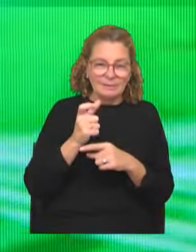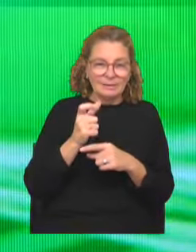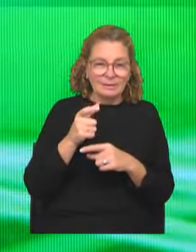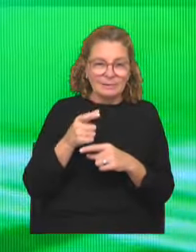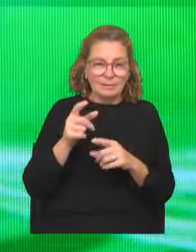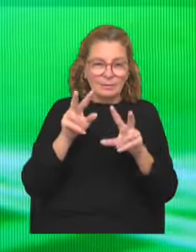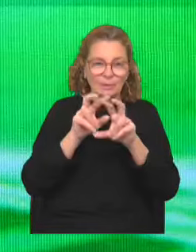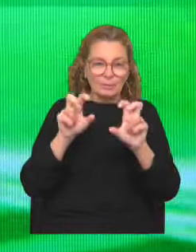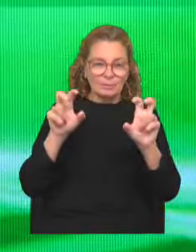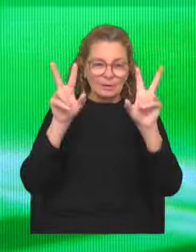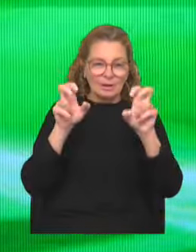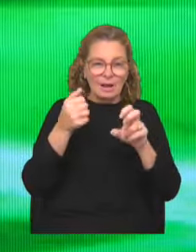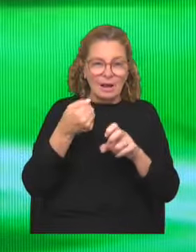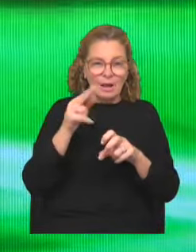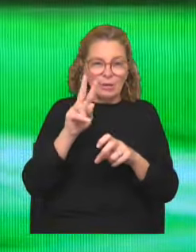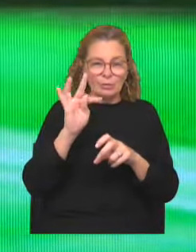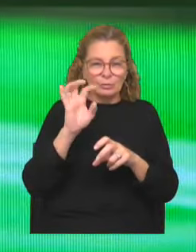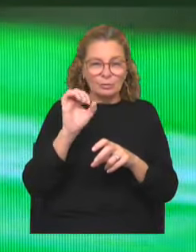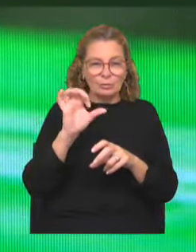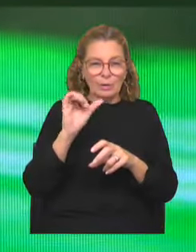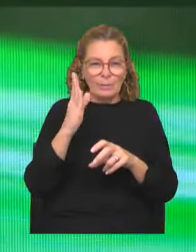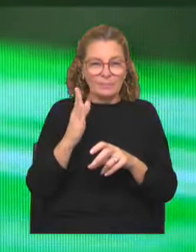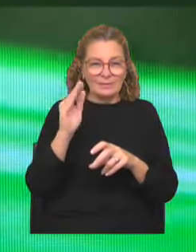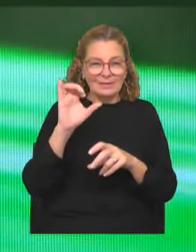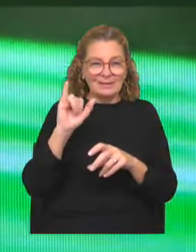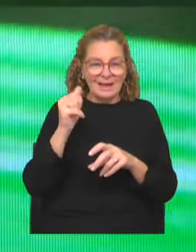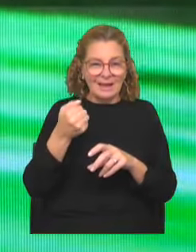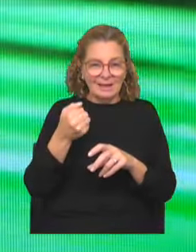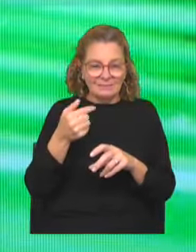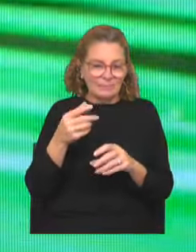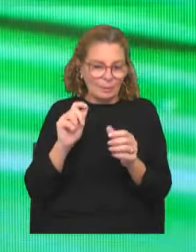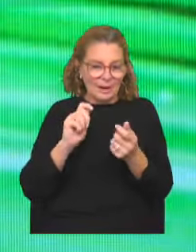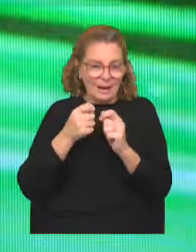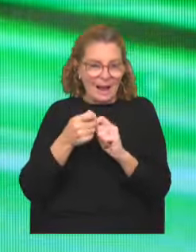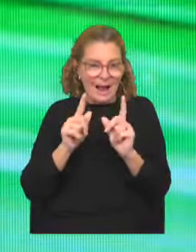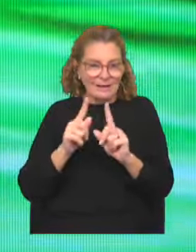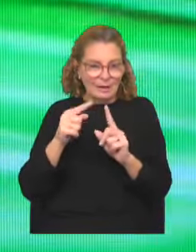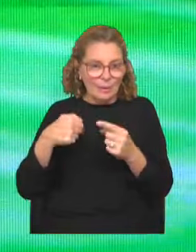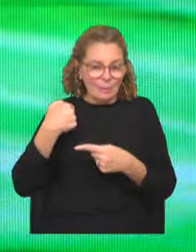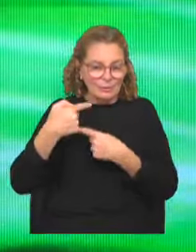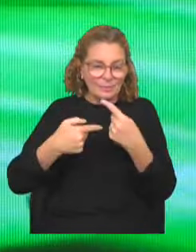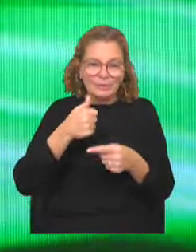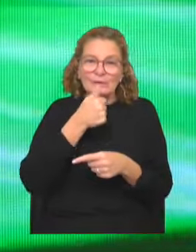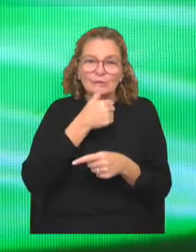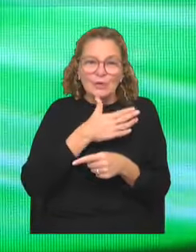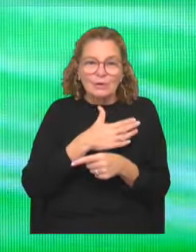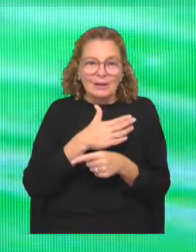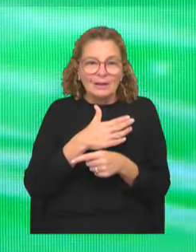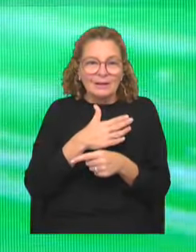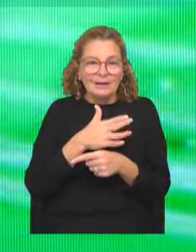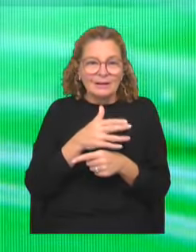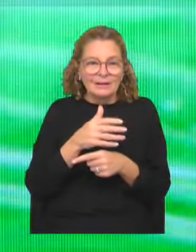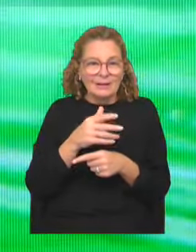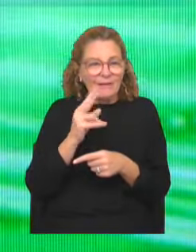del título, ¿no? claro, claro. Nosotros no teníamos ese título. Porque hay algo en el procedimiento histórico que tiene... La autopsia